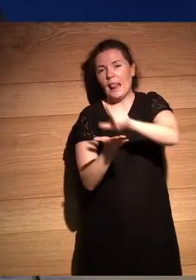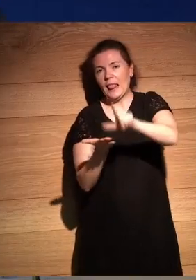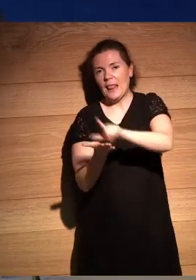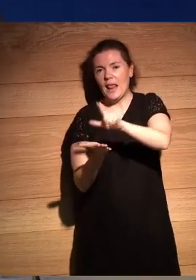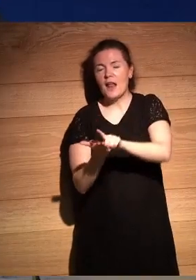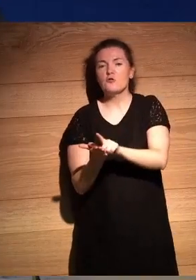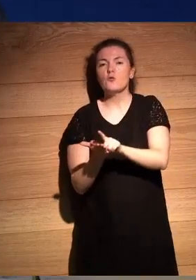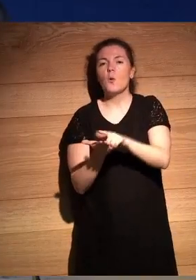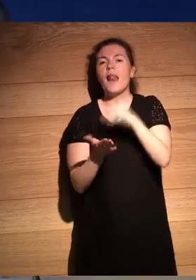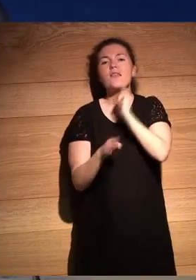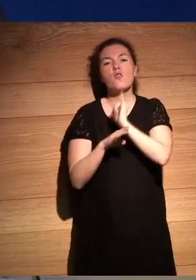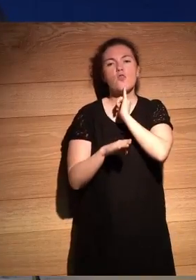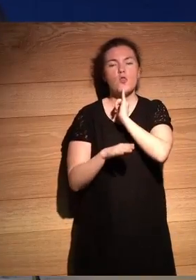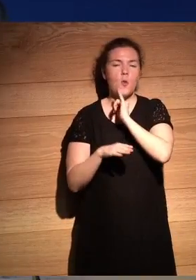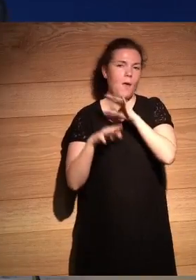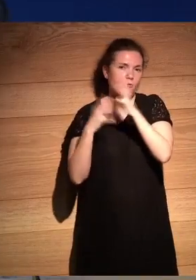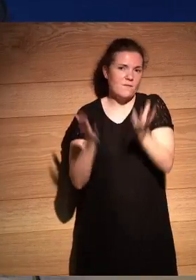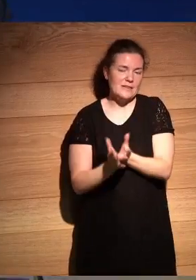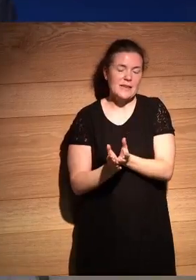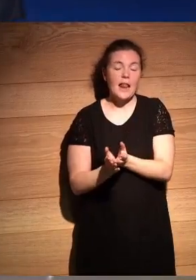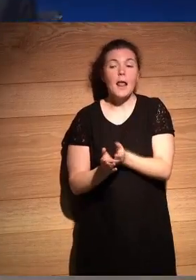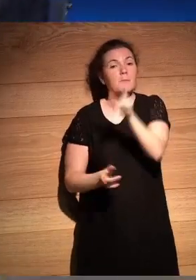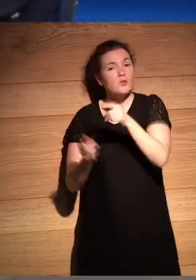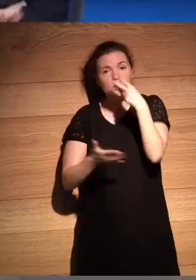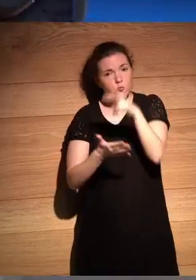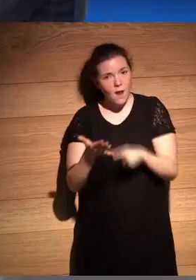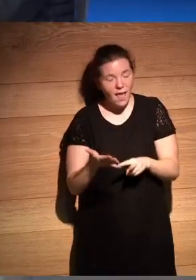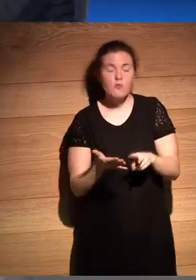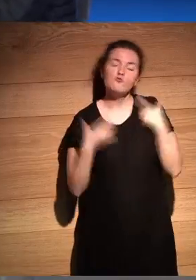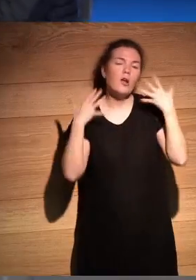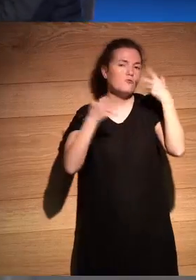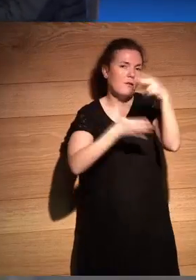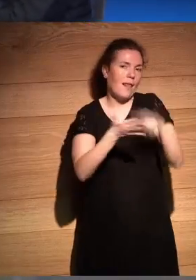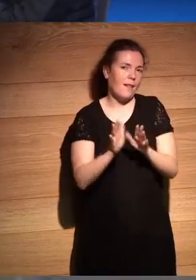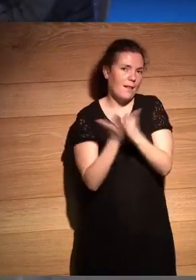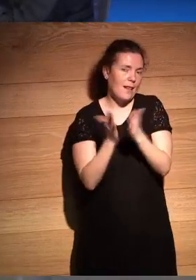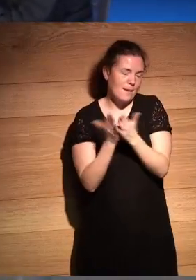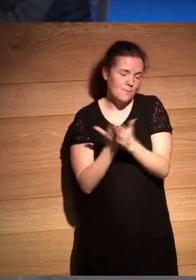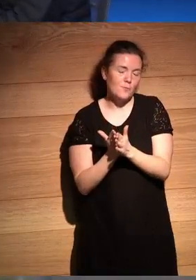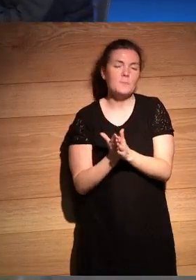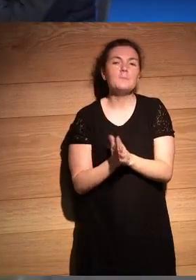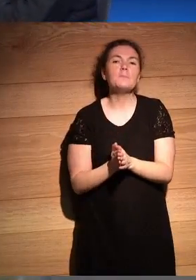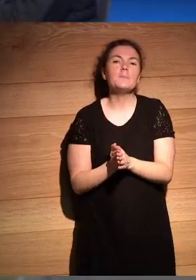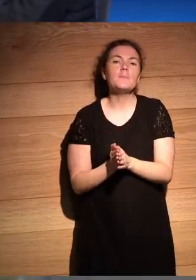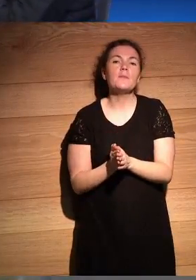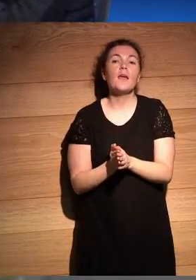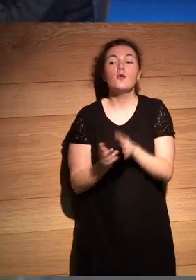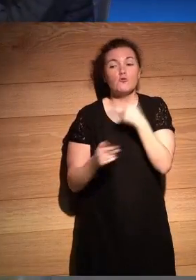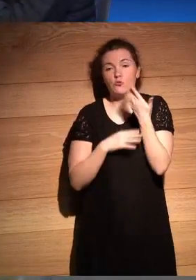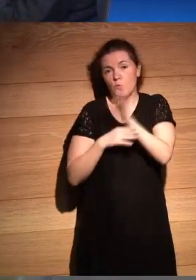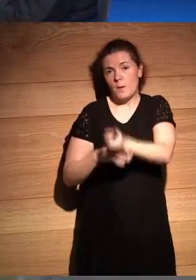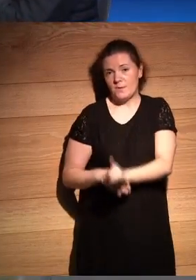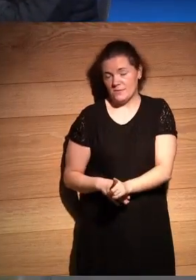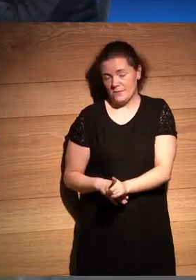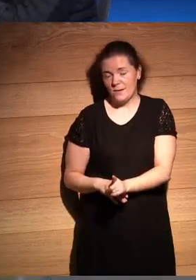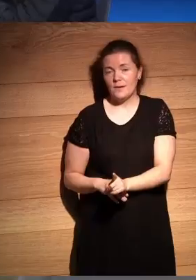¿qué quiere decir eso? los que no lo habéis leído os recomiendo que lo leyáis no te voy a presentar porque